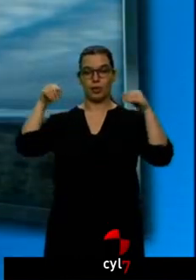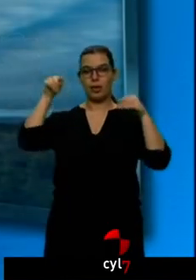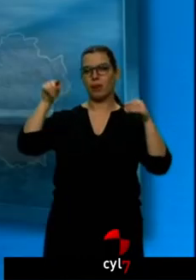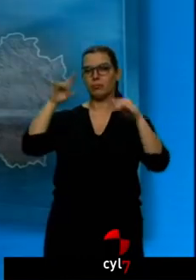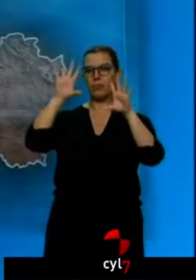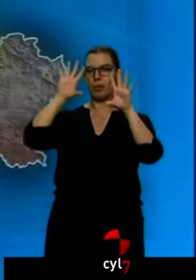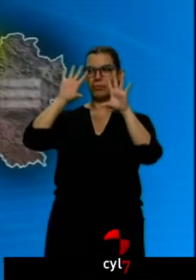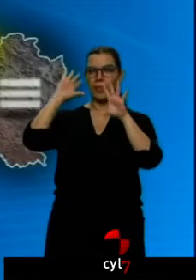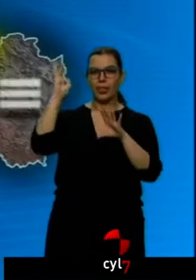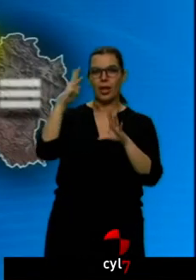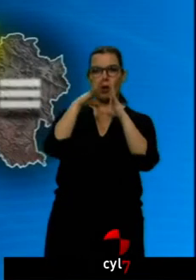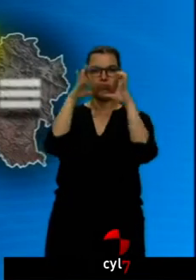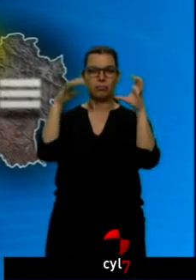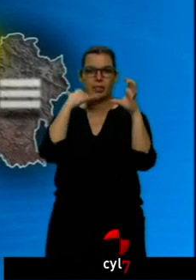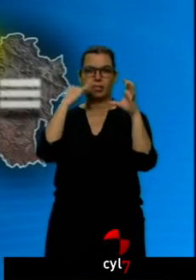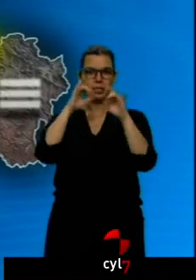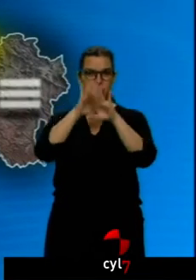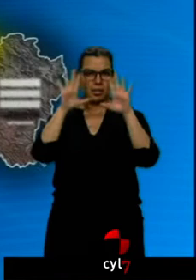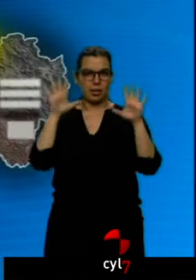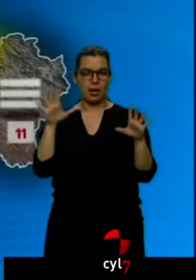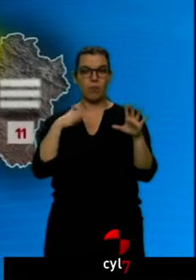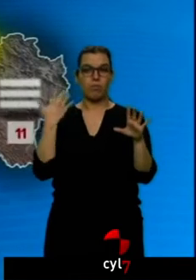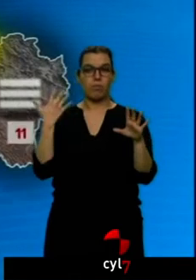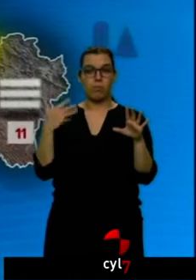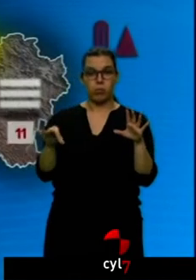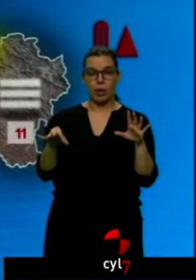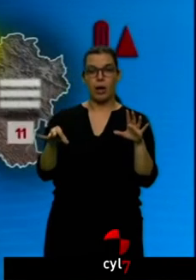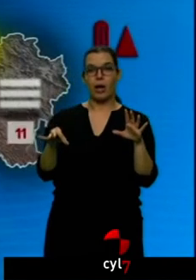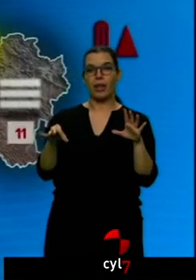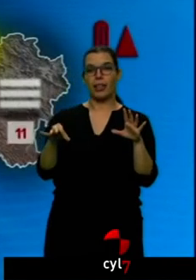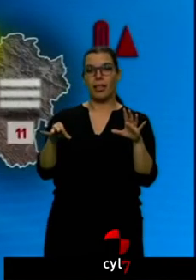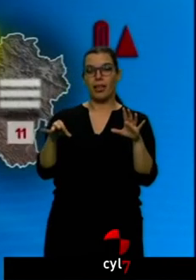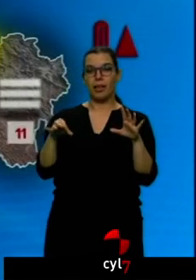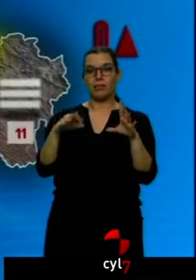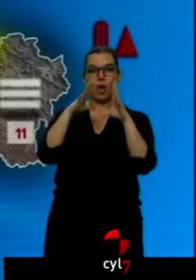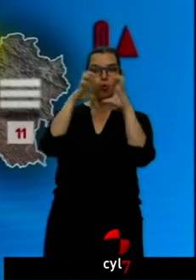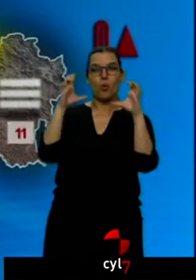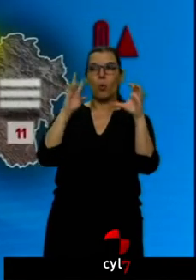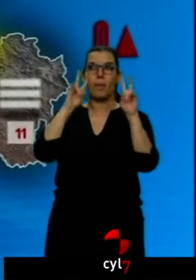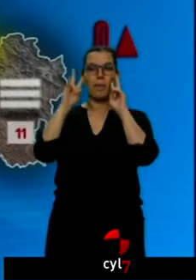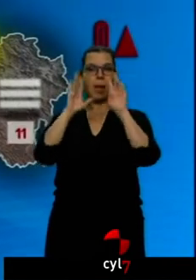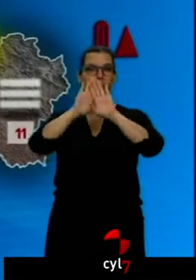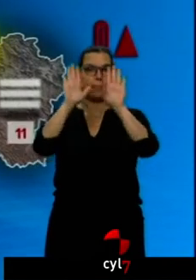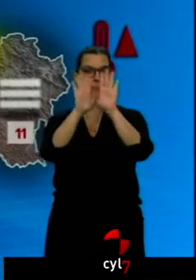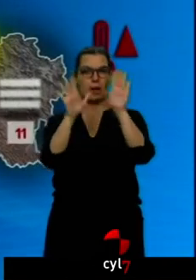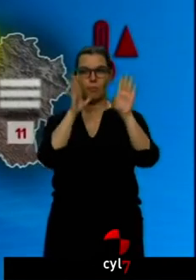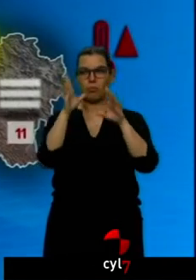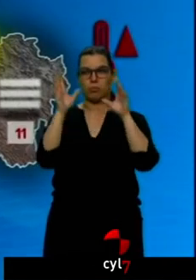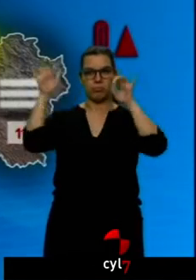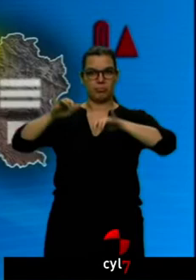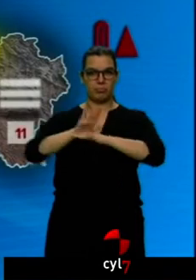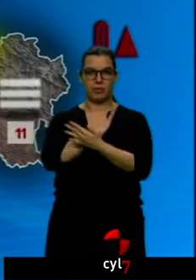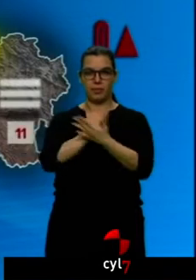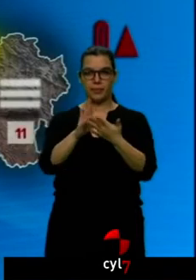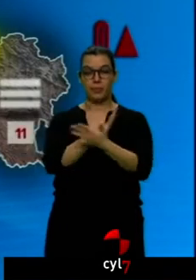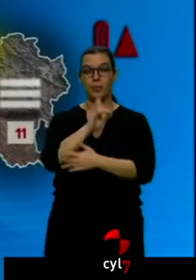prácticamente despejados. Eso sí, podríamos tener alguna nube, pero en general es tan solo decorar el cielo. Donde sí tendremos nubes un poquito